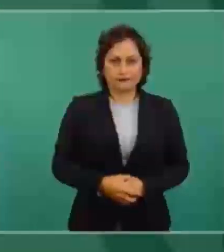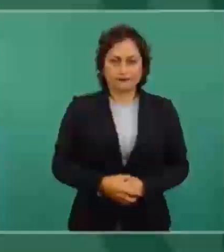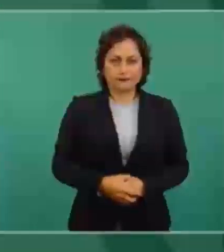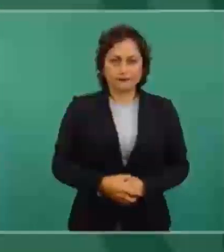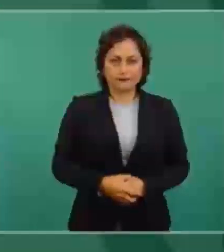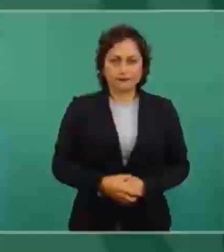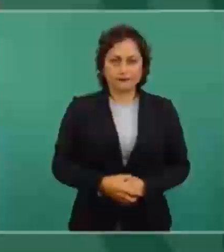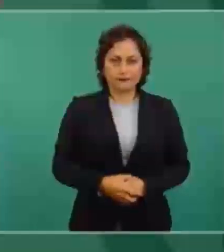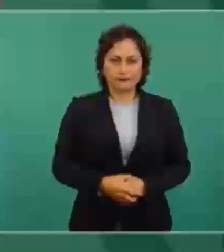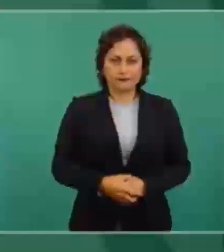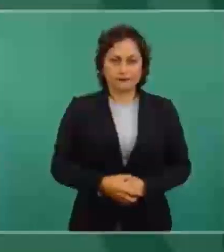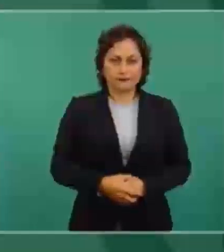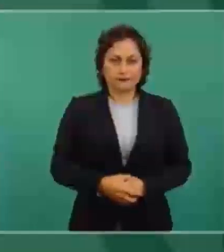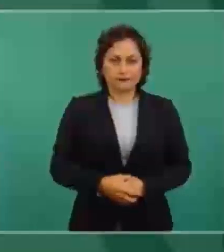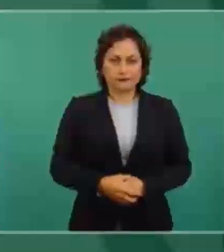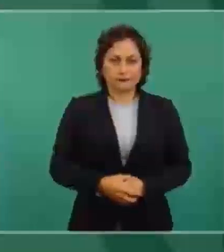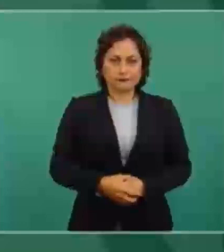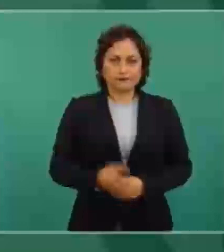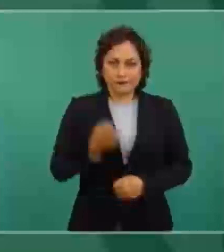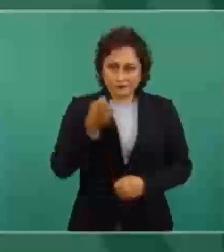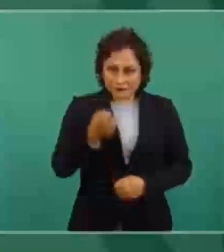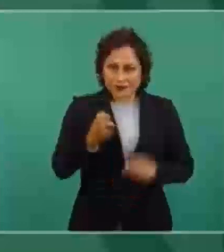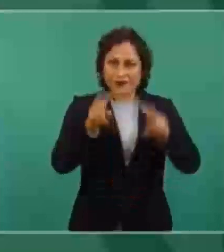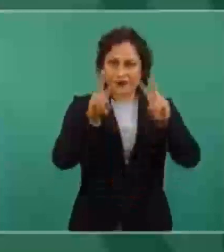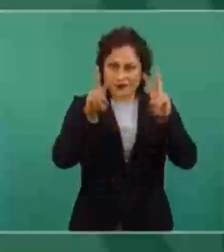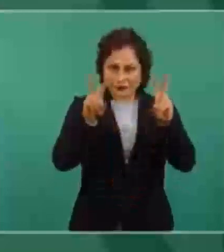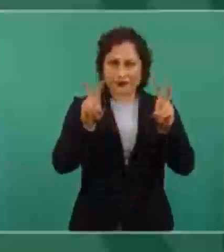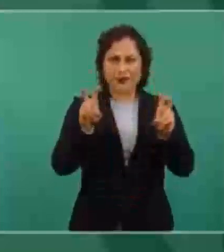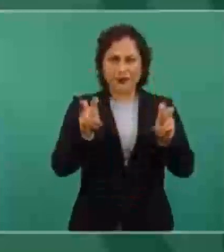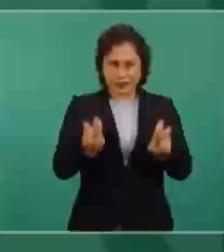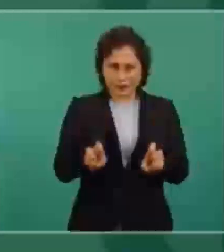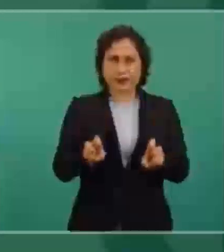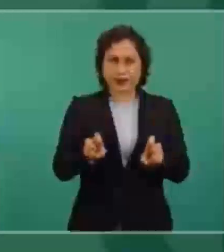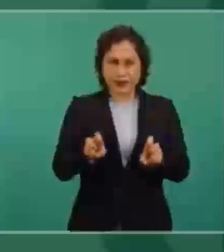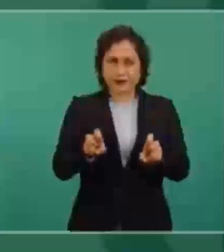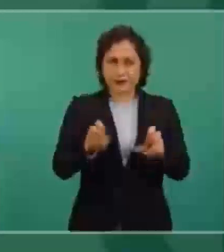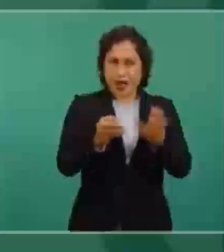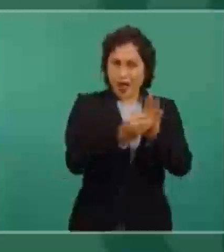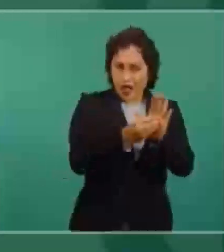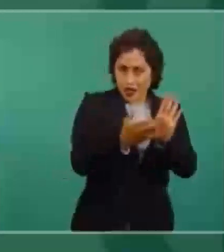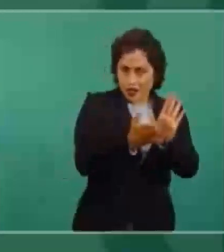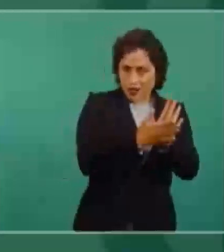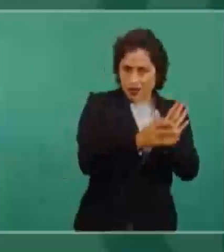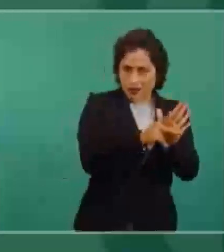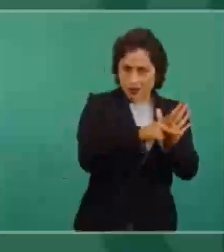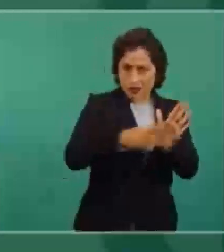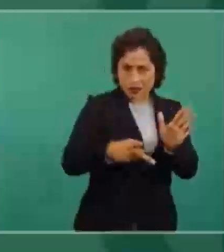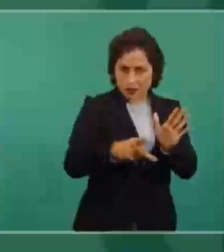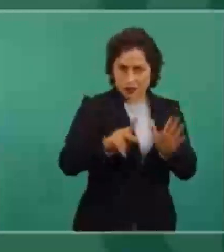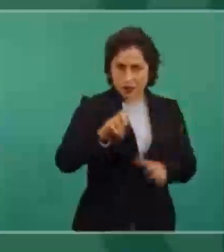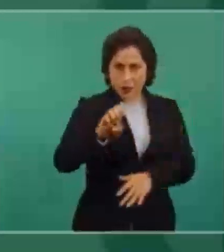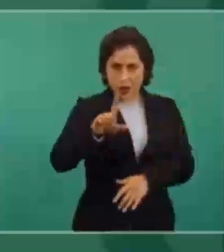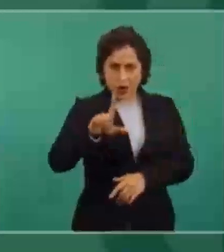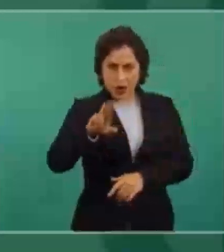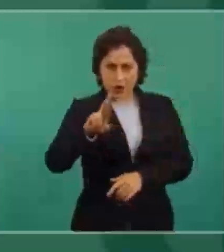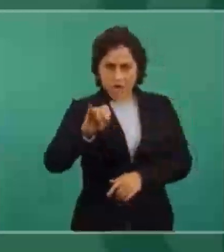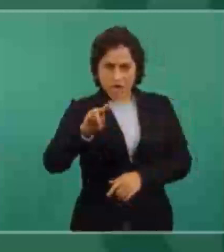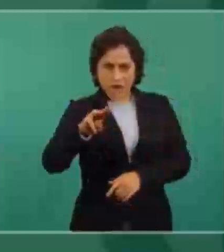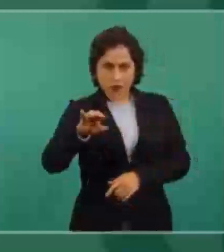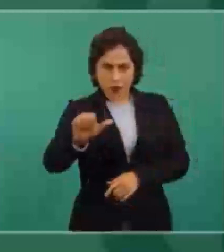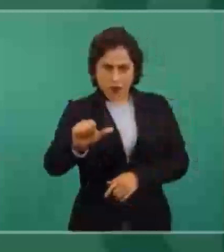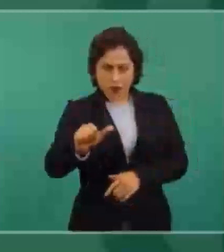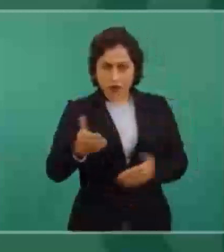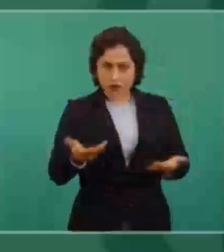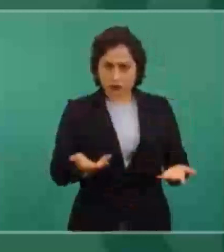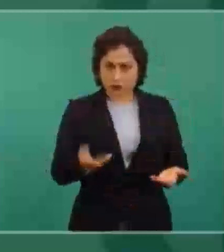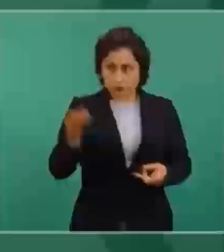¿Salió algo de esto en el Reforma? ¿Dijo algo de esto Lore